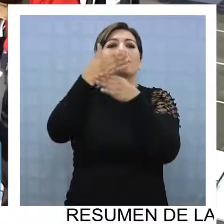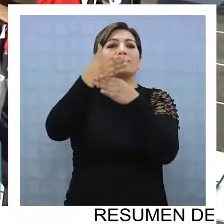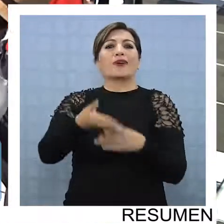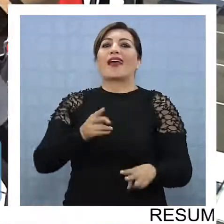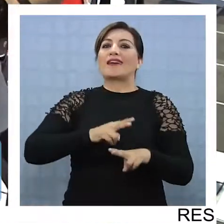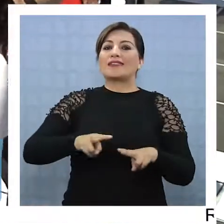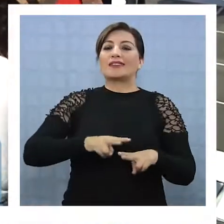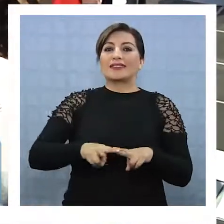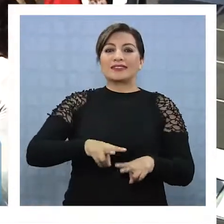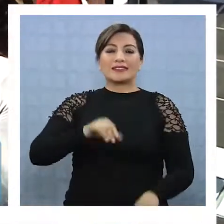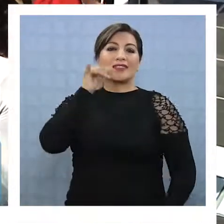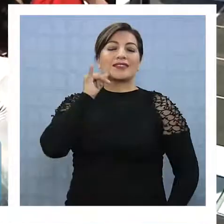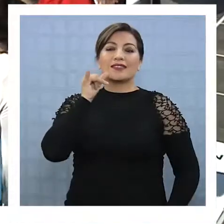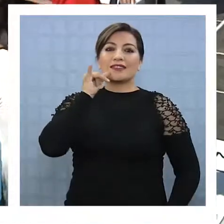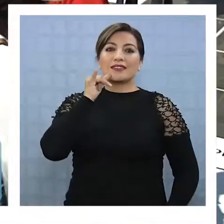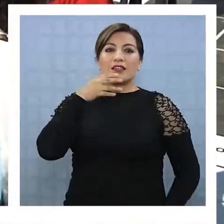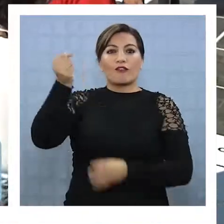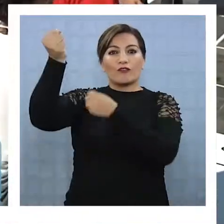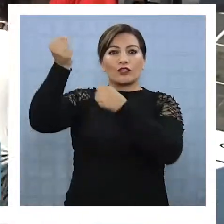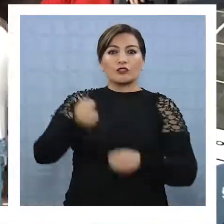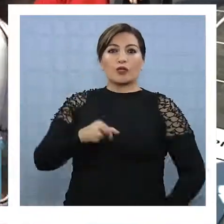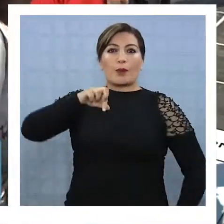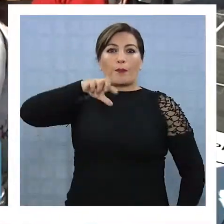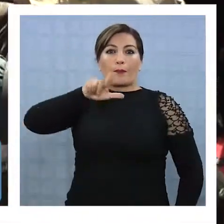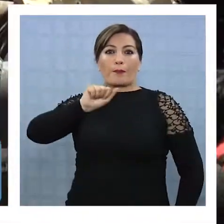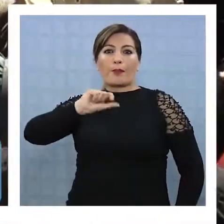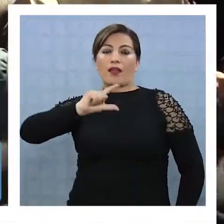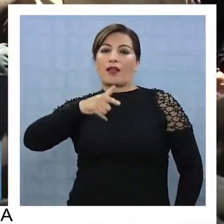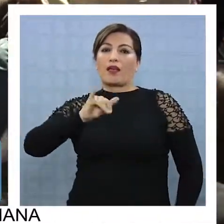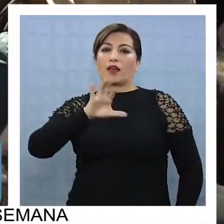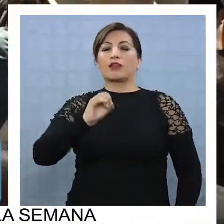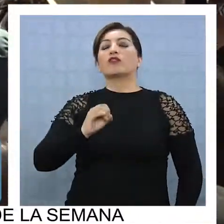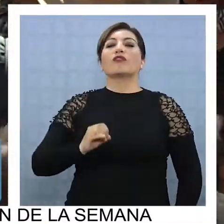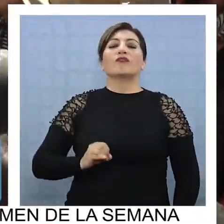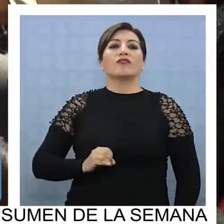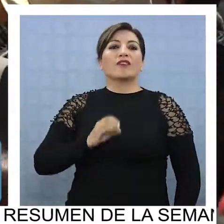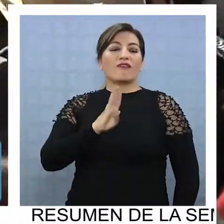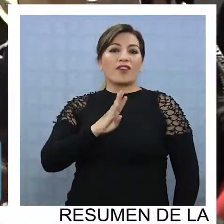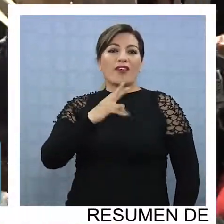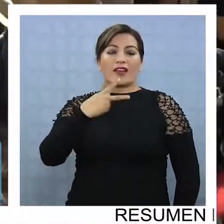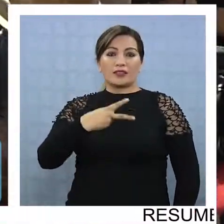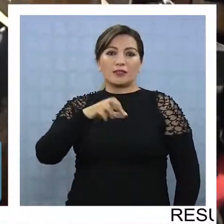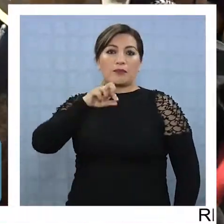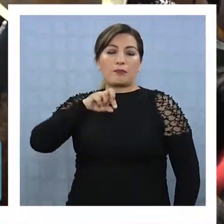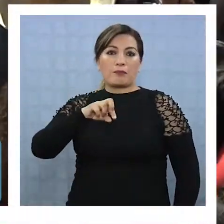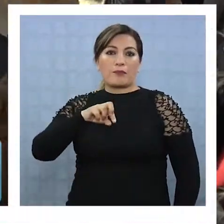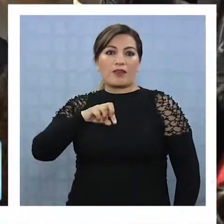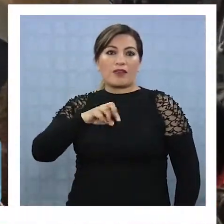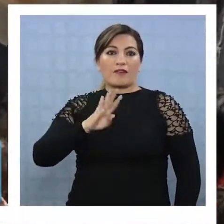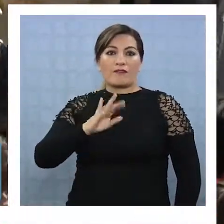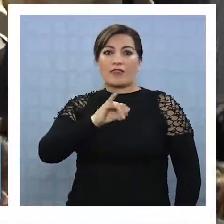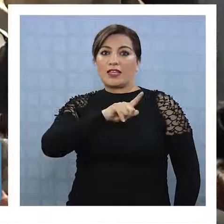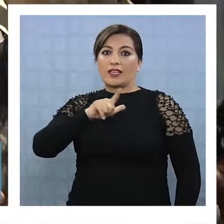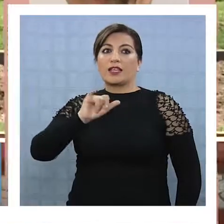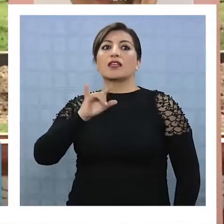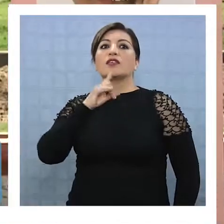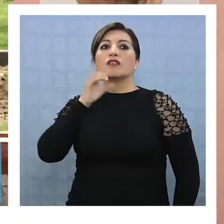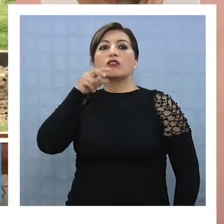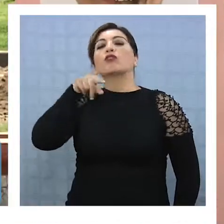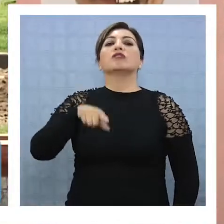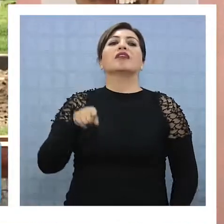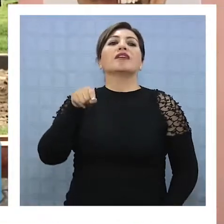años consecutivos realiza en nuestra región la Fundación Plagio por encargo de BHP Billiton Cerro Colorado.